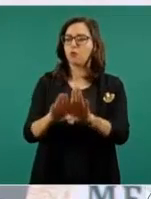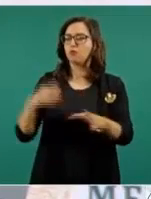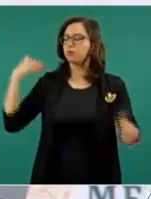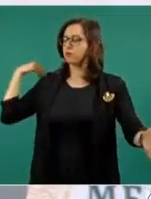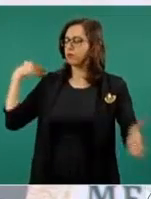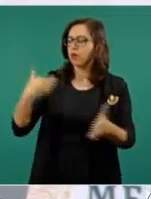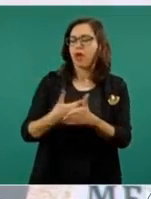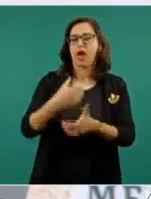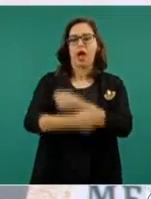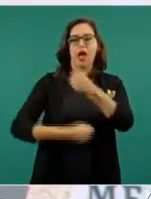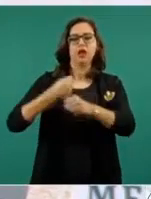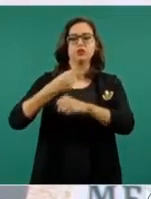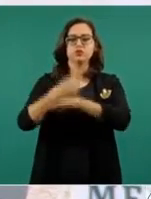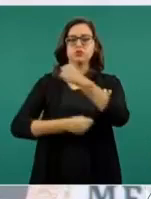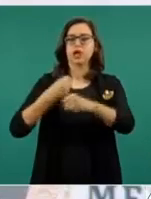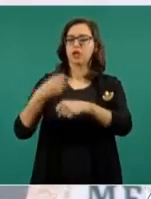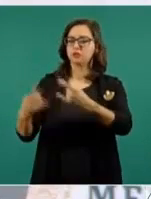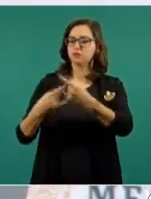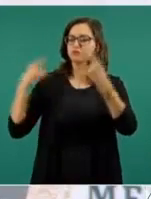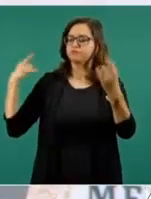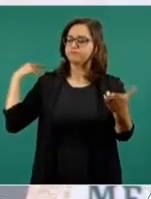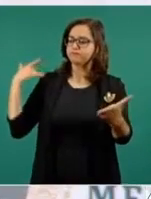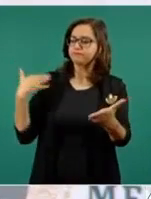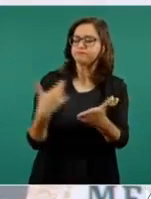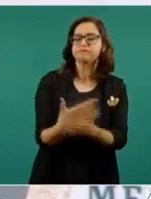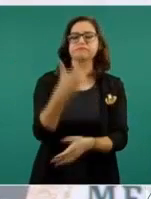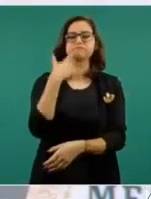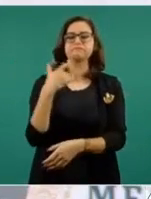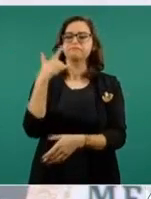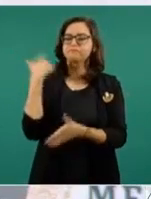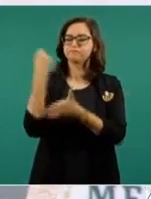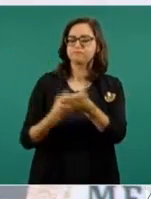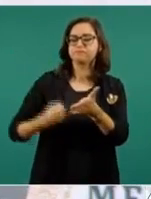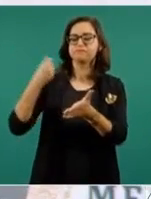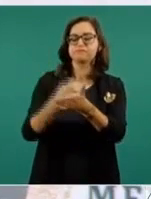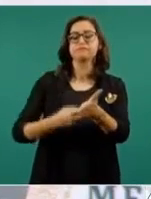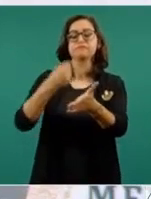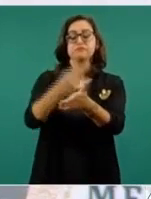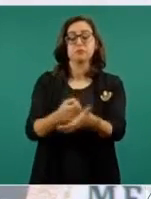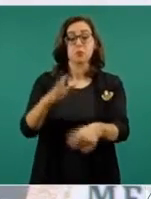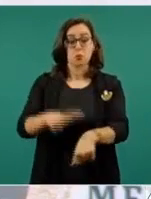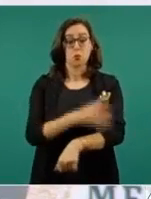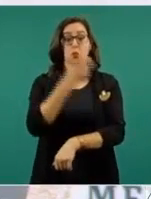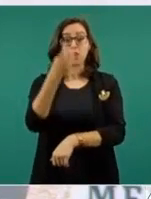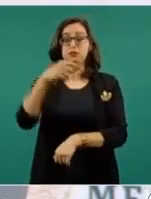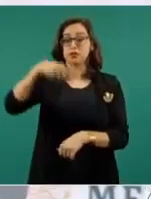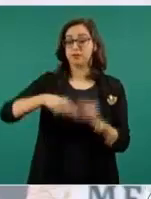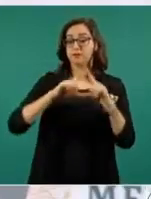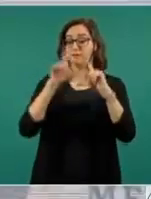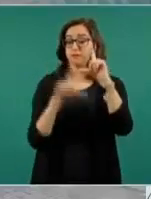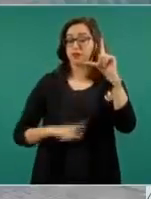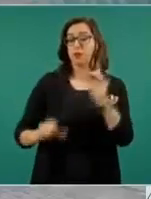han luchado por ella. De ahí que en septiembre, el mes patrio, como lo conocemos,